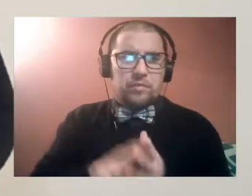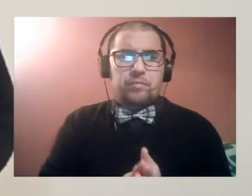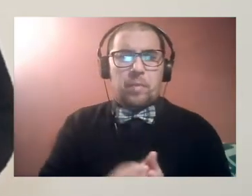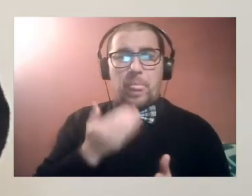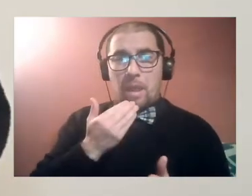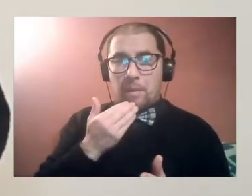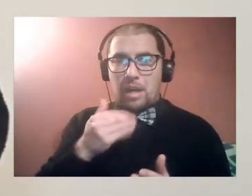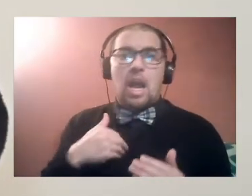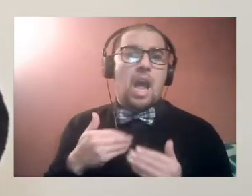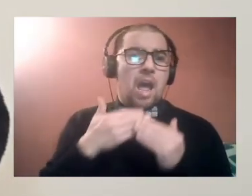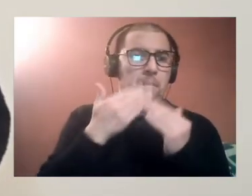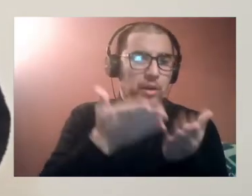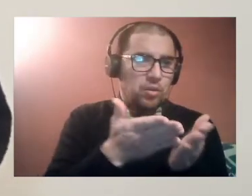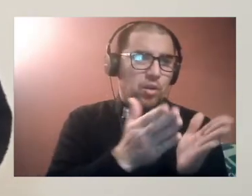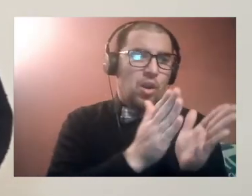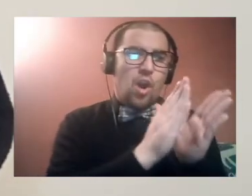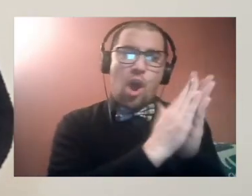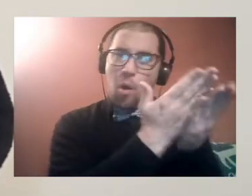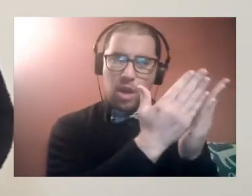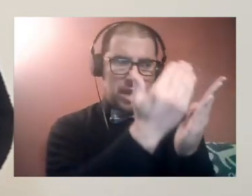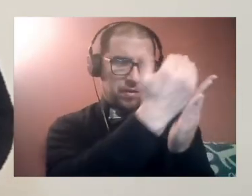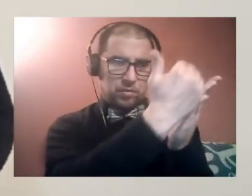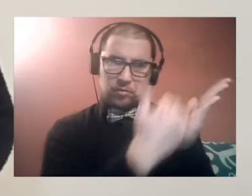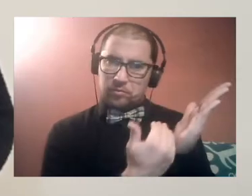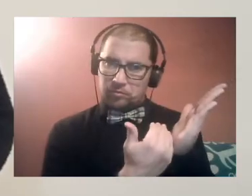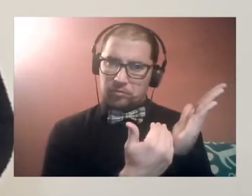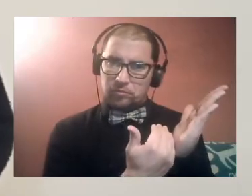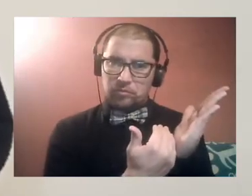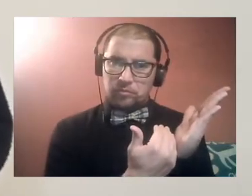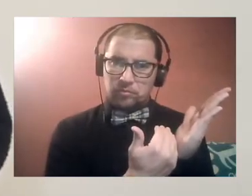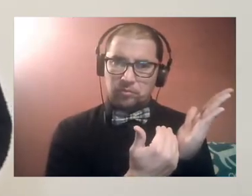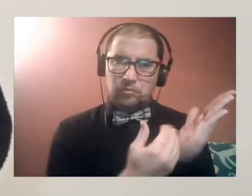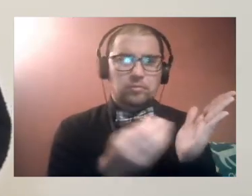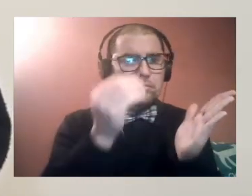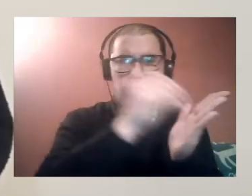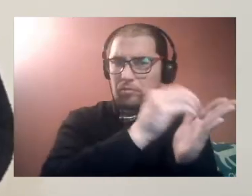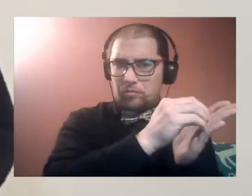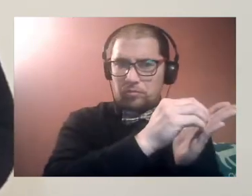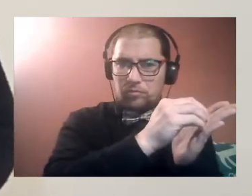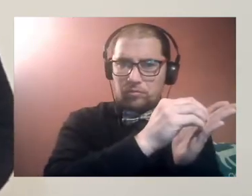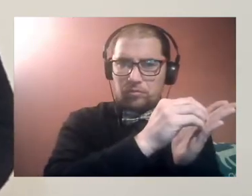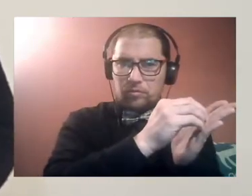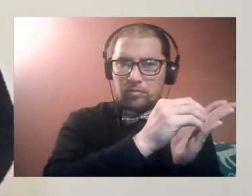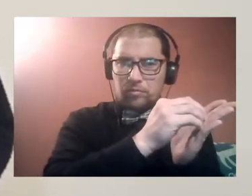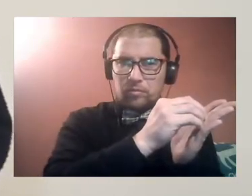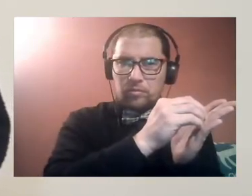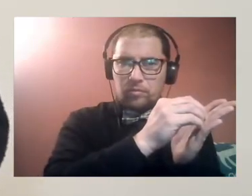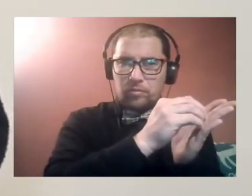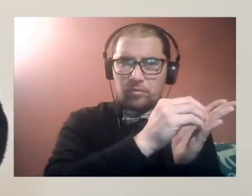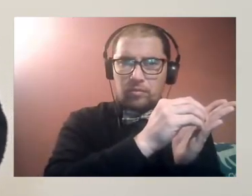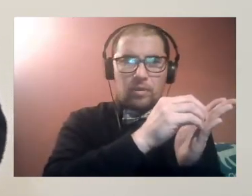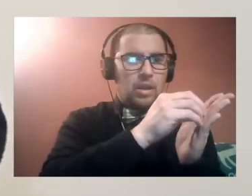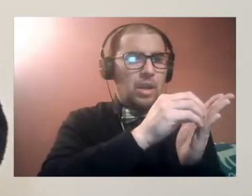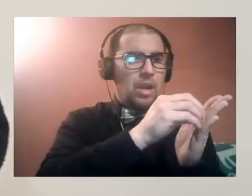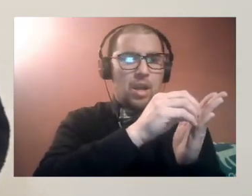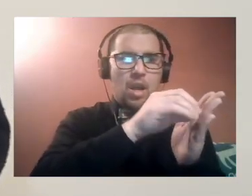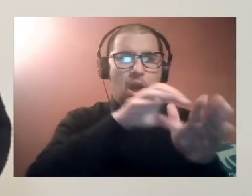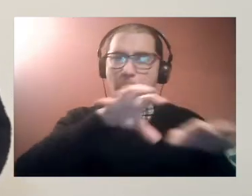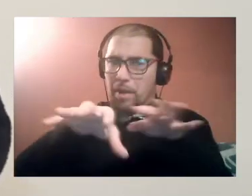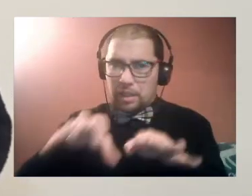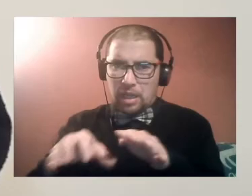También se debe entregar una información en libro que obtenga el material